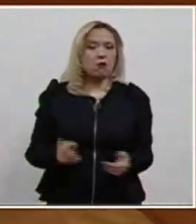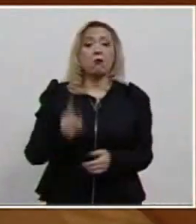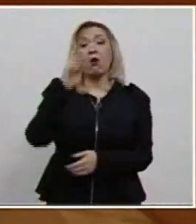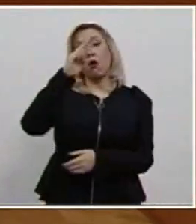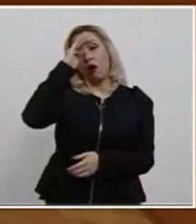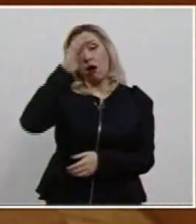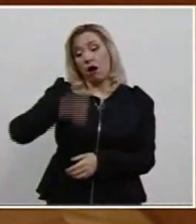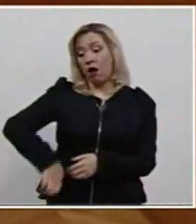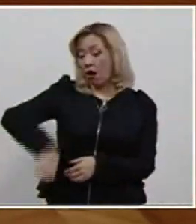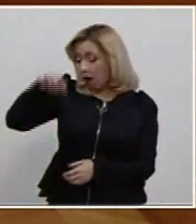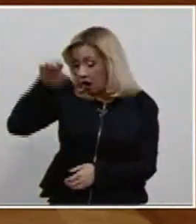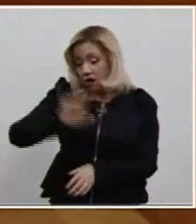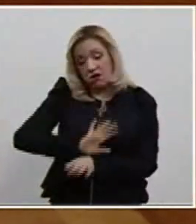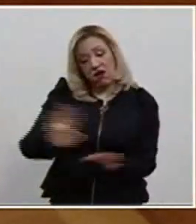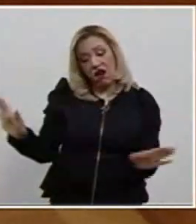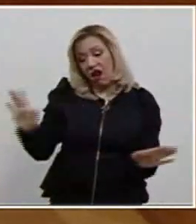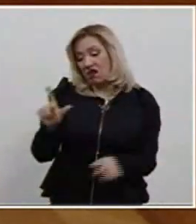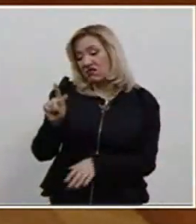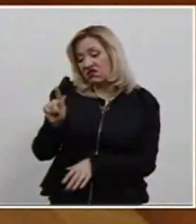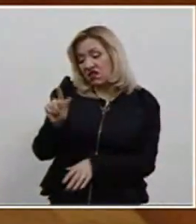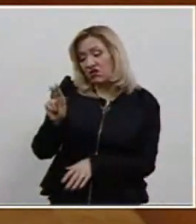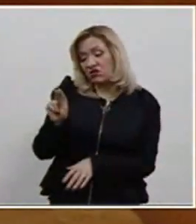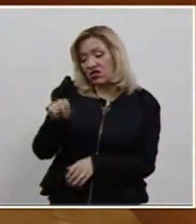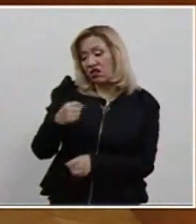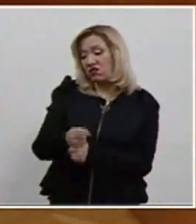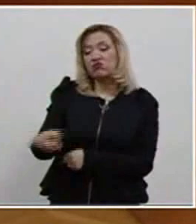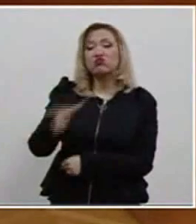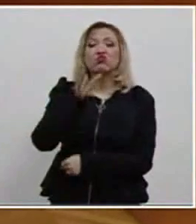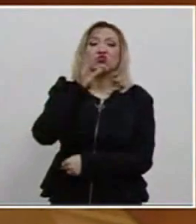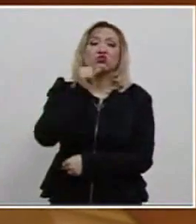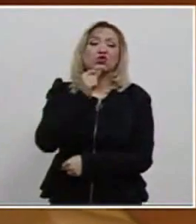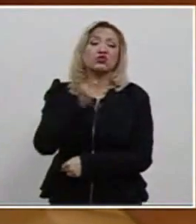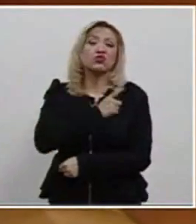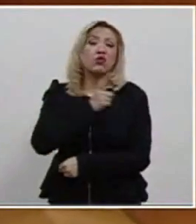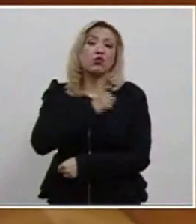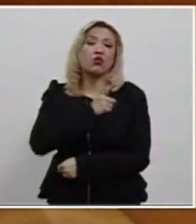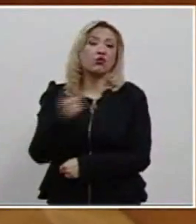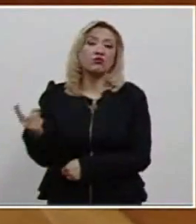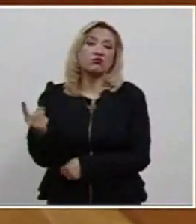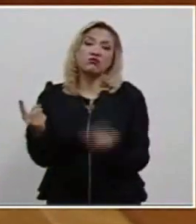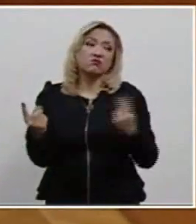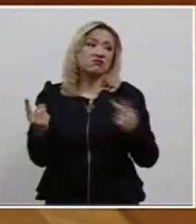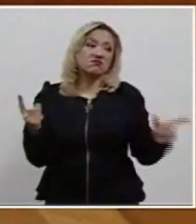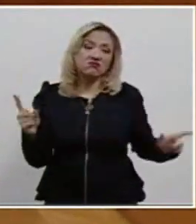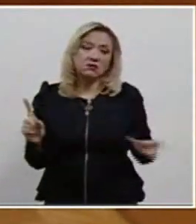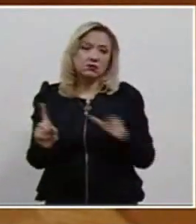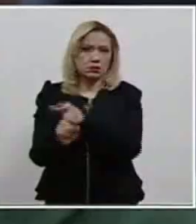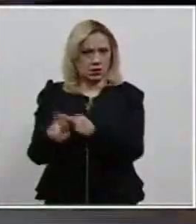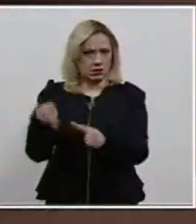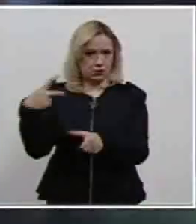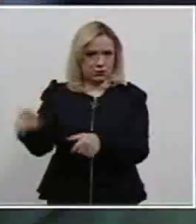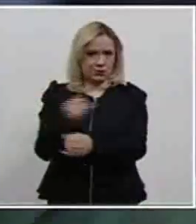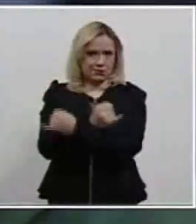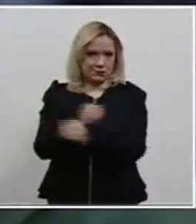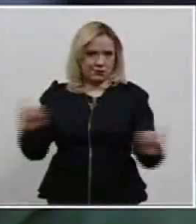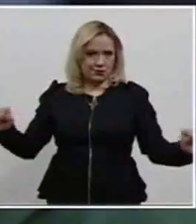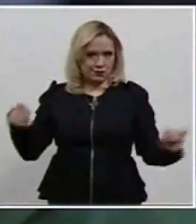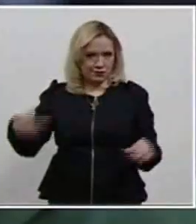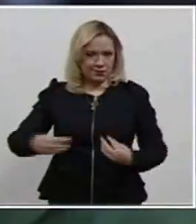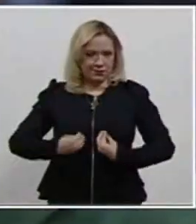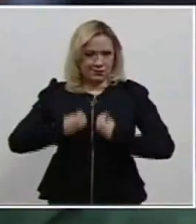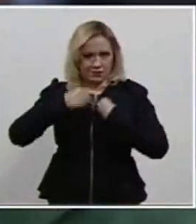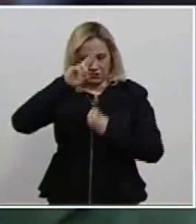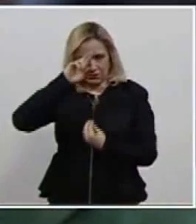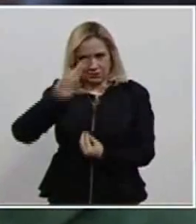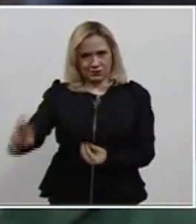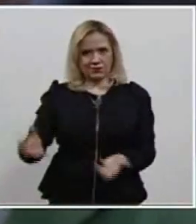los adultos mayores no pueden tomar decisiones propias, ya que debe respetarse su autonomía. Ello no implica que